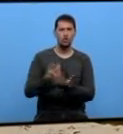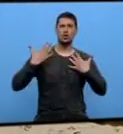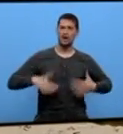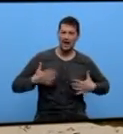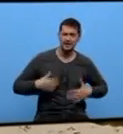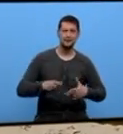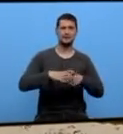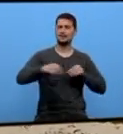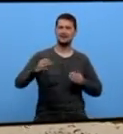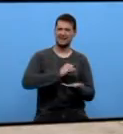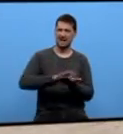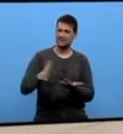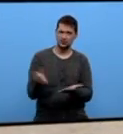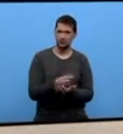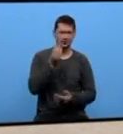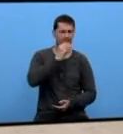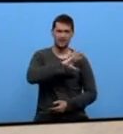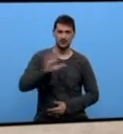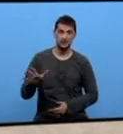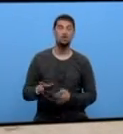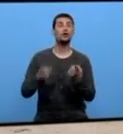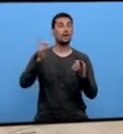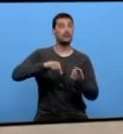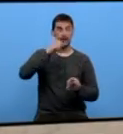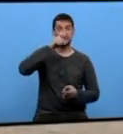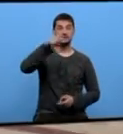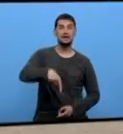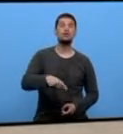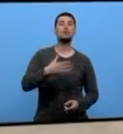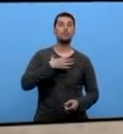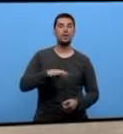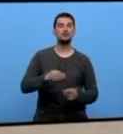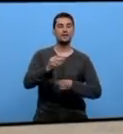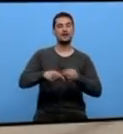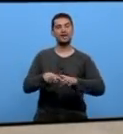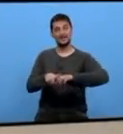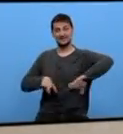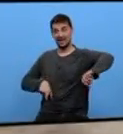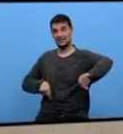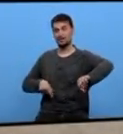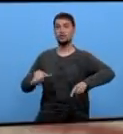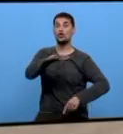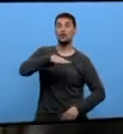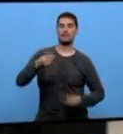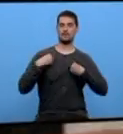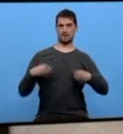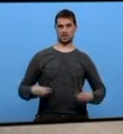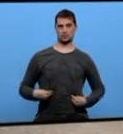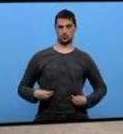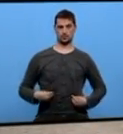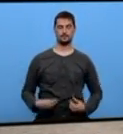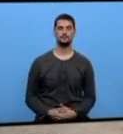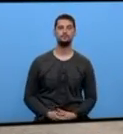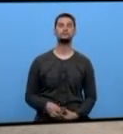gratis. Vamos, fantástico. Tamén este ano hubo posibilidade de practicar skate. Foi no paseo marítimo de Viveiro. Prove los